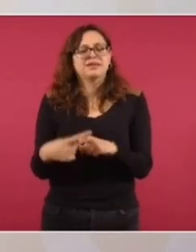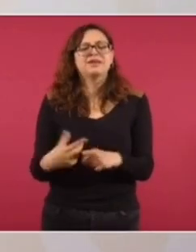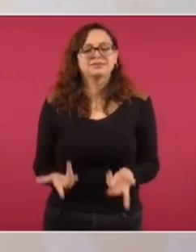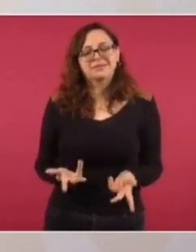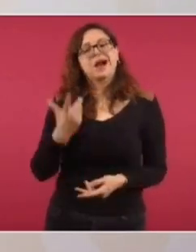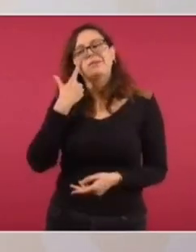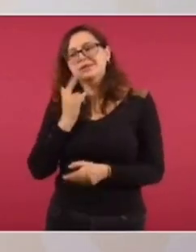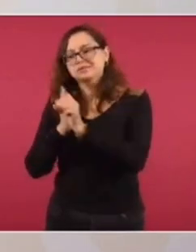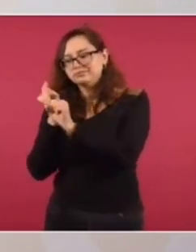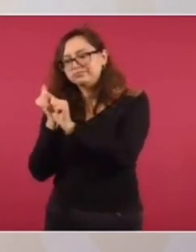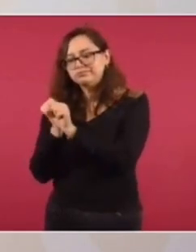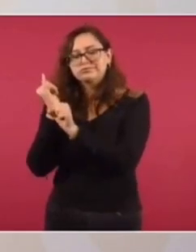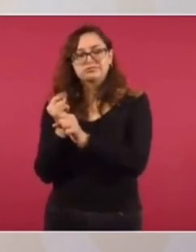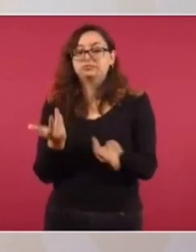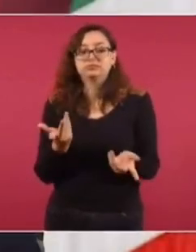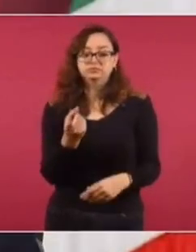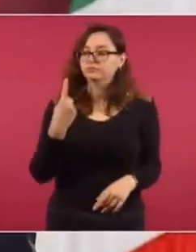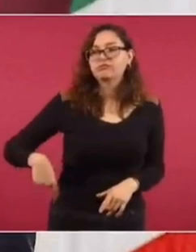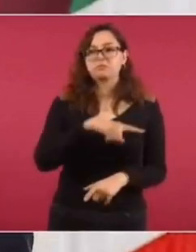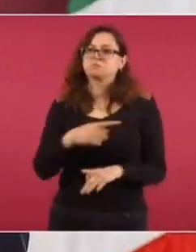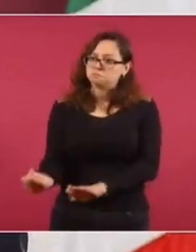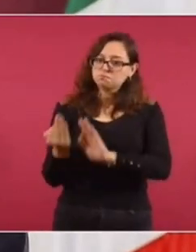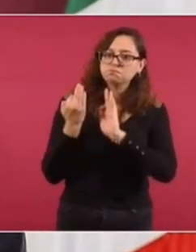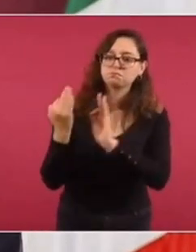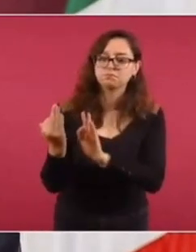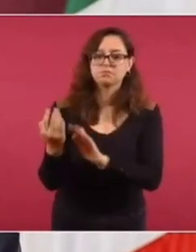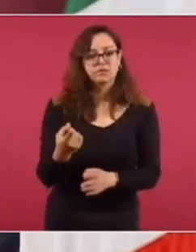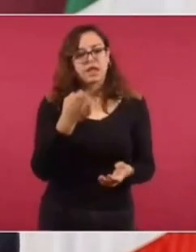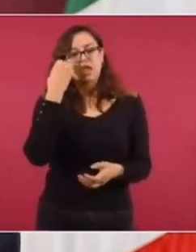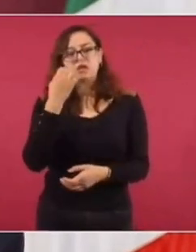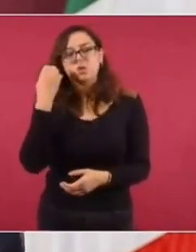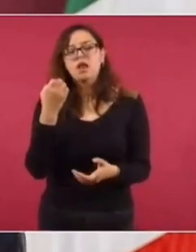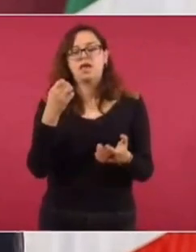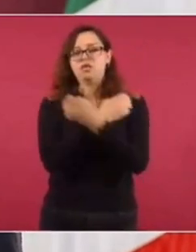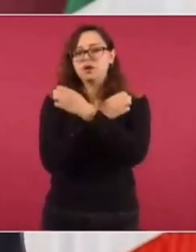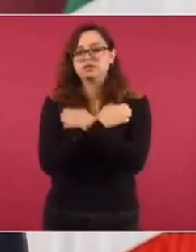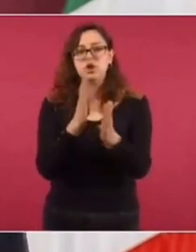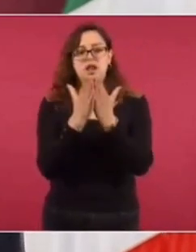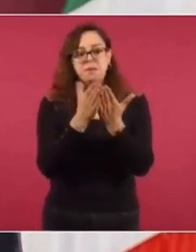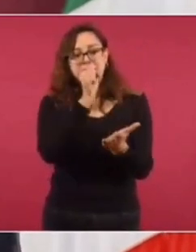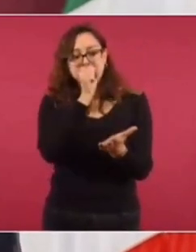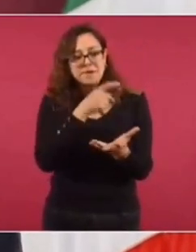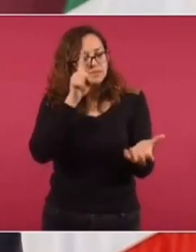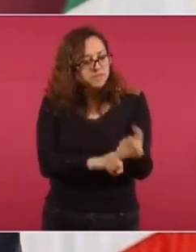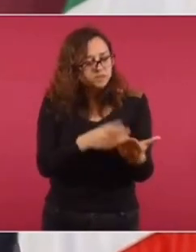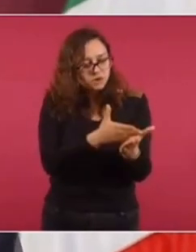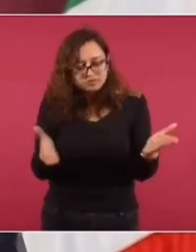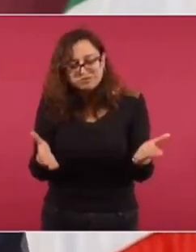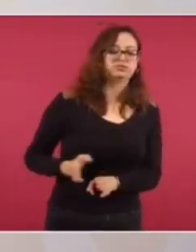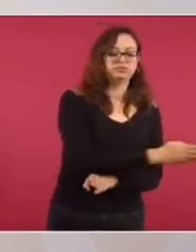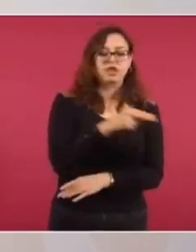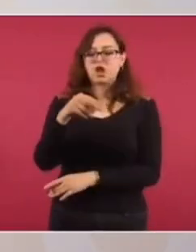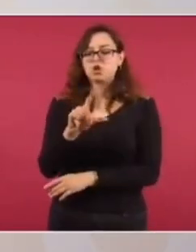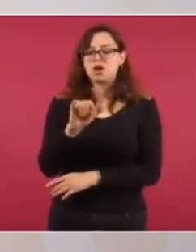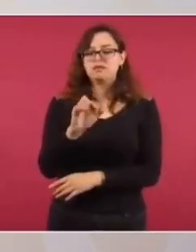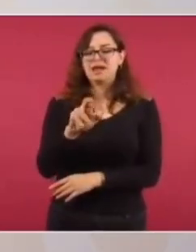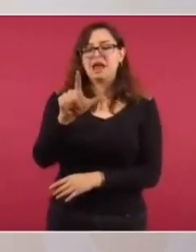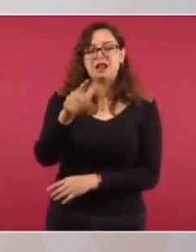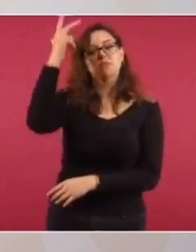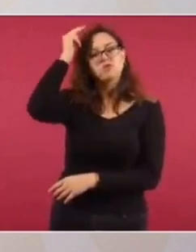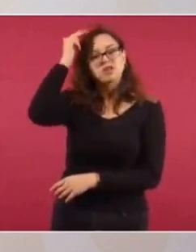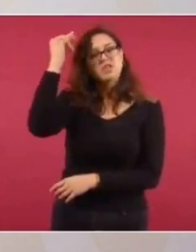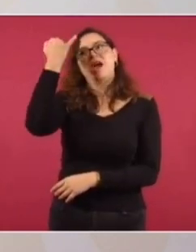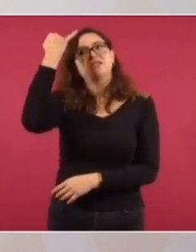defender la necesidad de que se reformen los contenidos de los libros porque ya no estamos en el periodo neoliberal, ya queremos